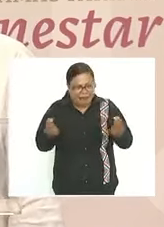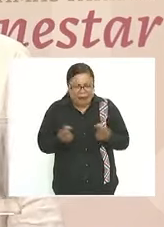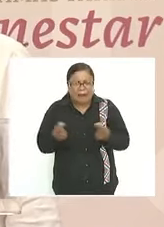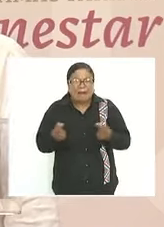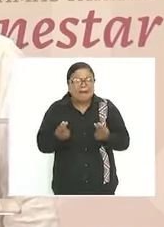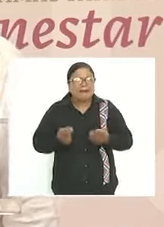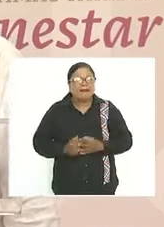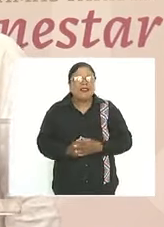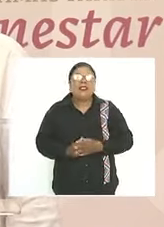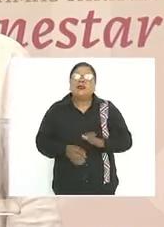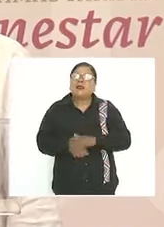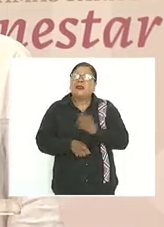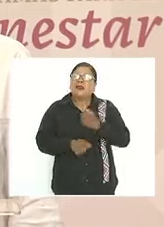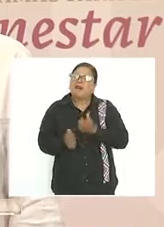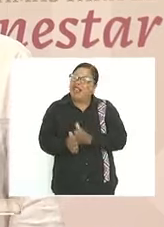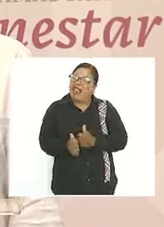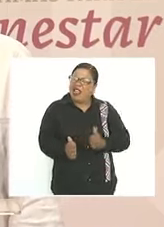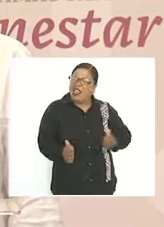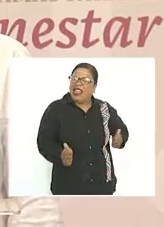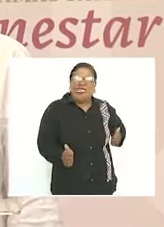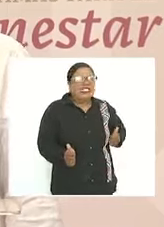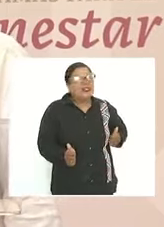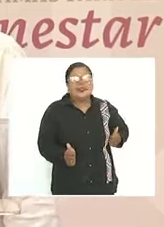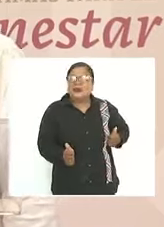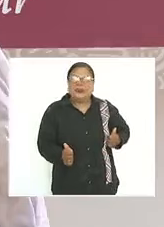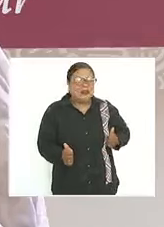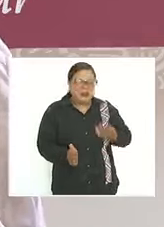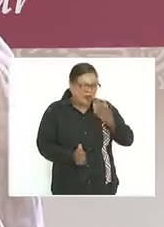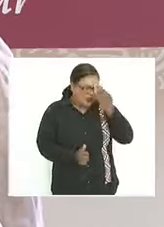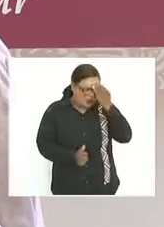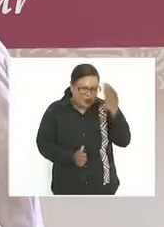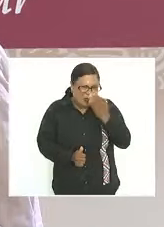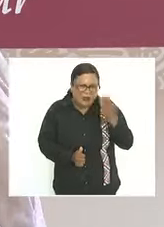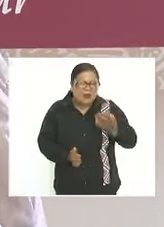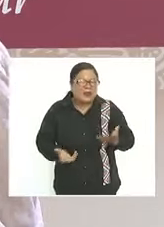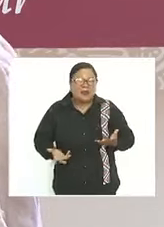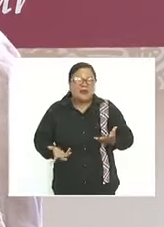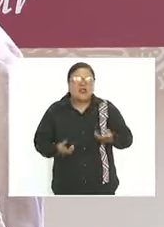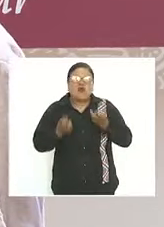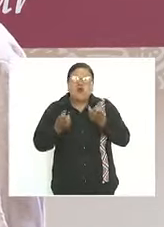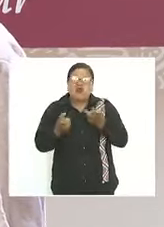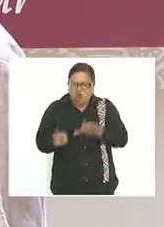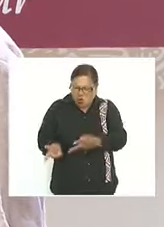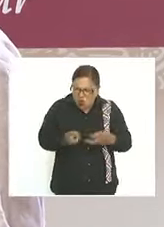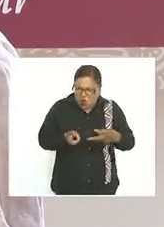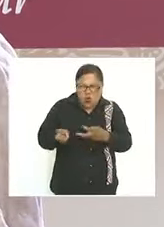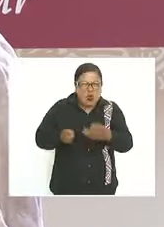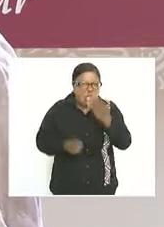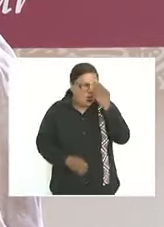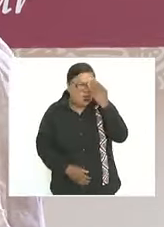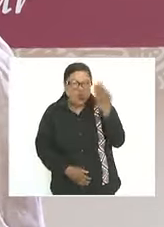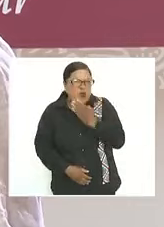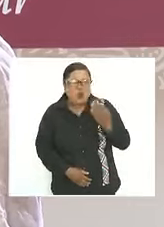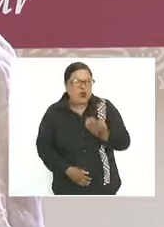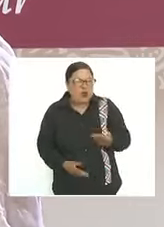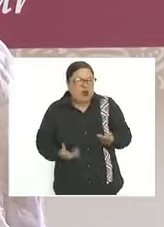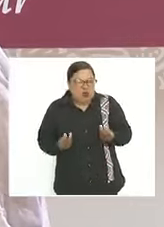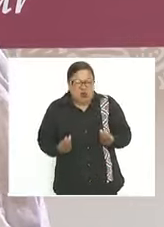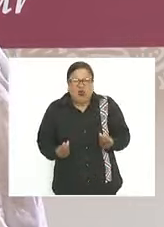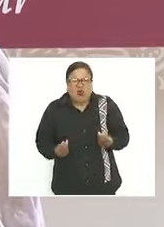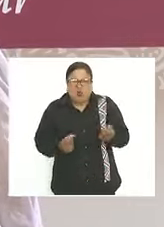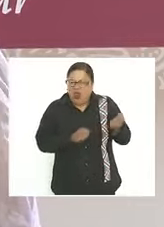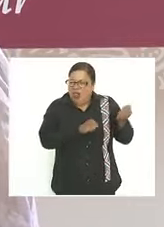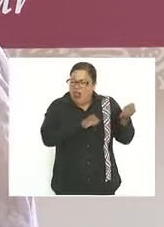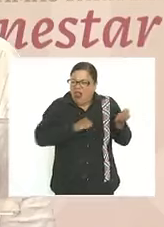el rezago mucho el robo mucho el saqueo mucho el